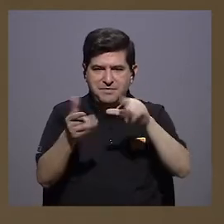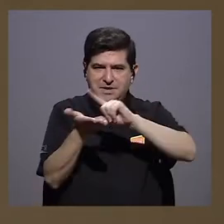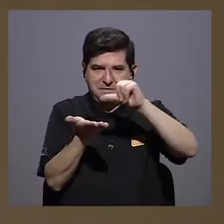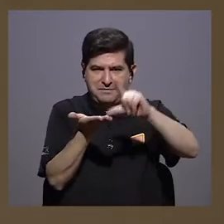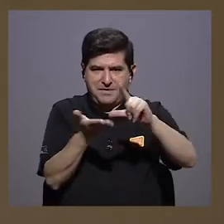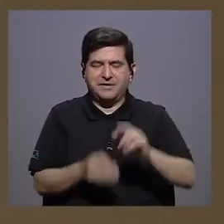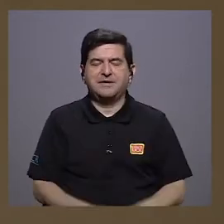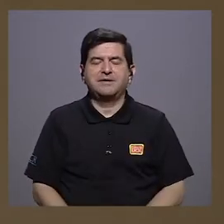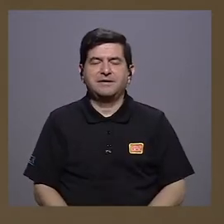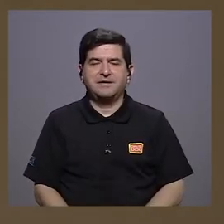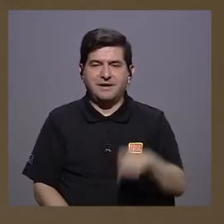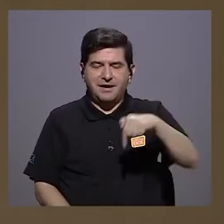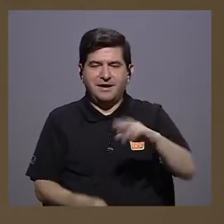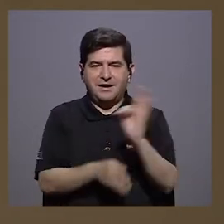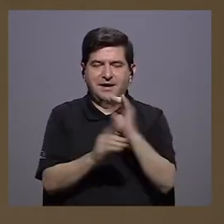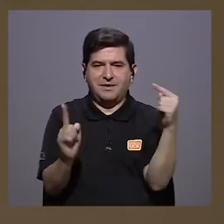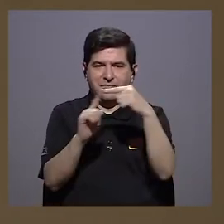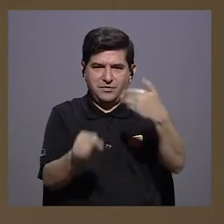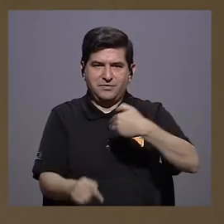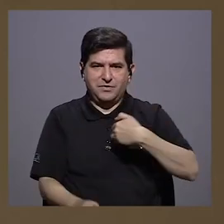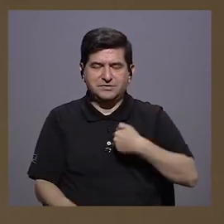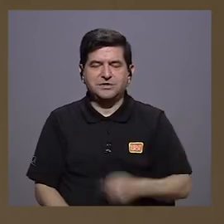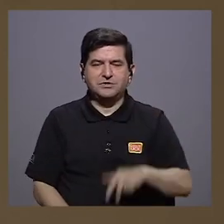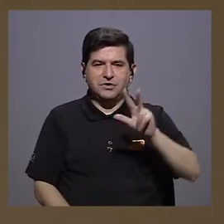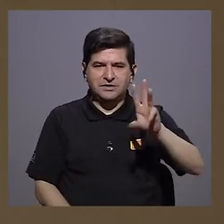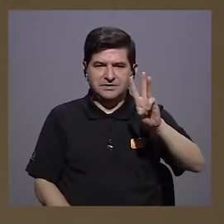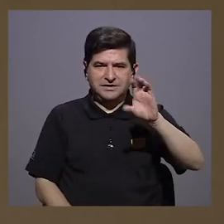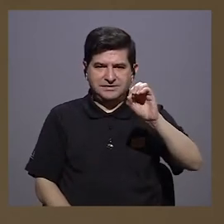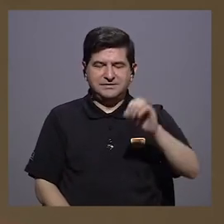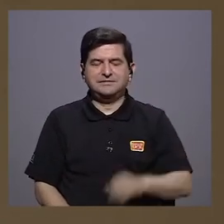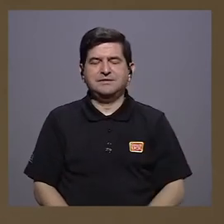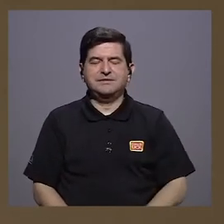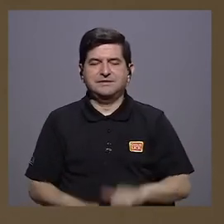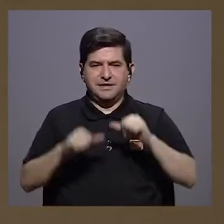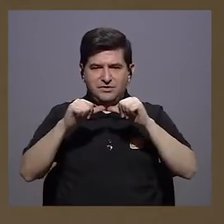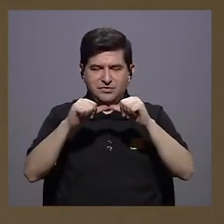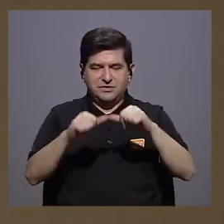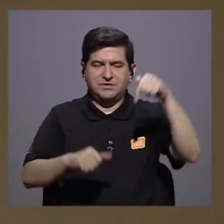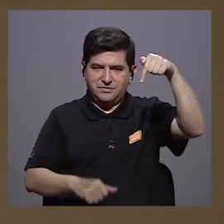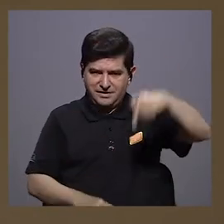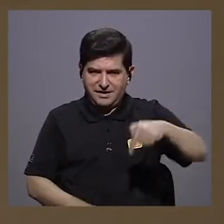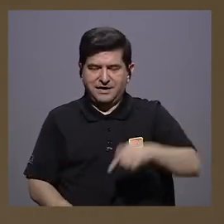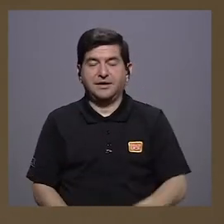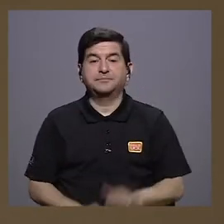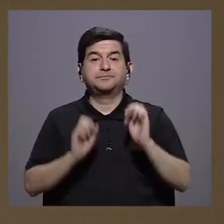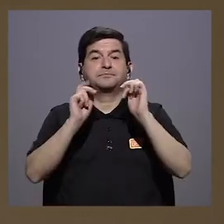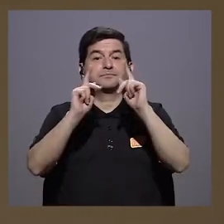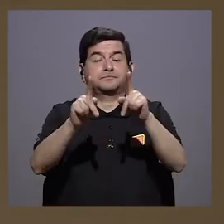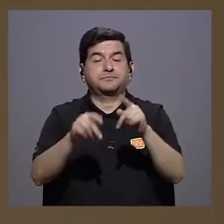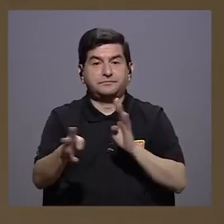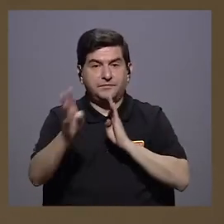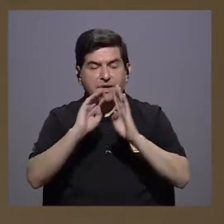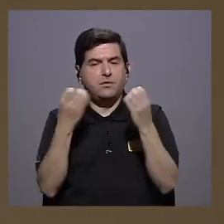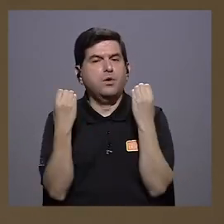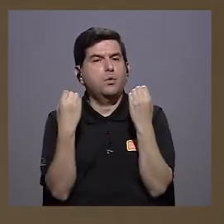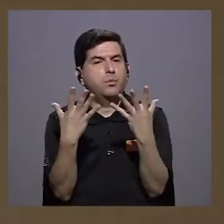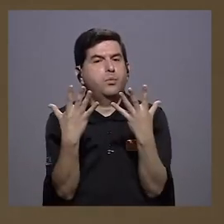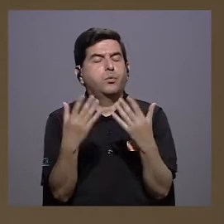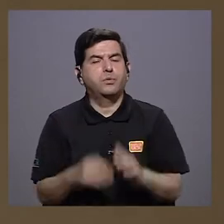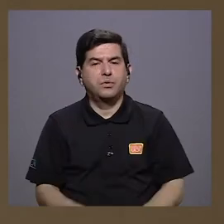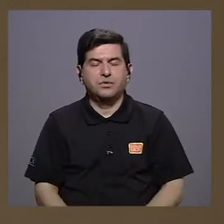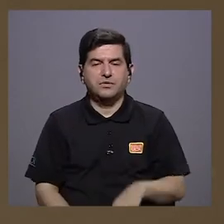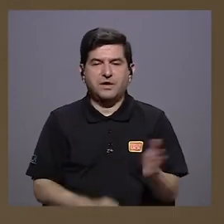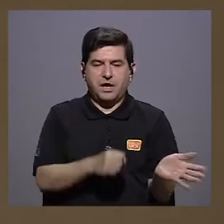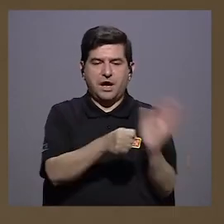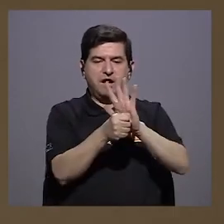Hacemos televisión con sentido acá en Canal 15, estamos en 360. Quédense con don Carlos porque vamos a tener la oportunidad de hablar muchísimo sobre